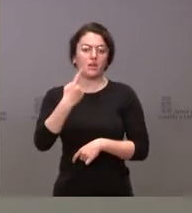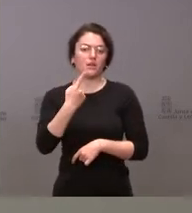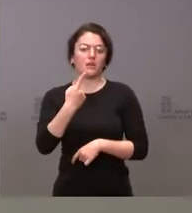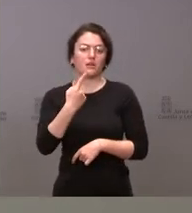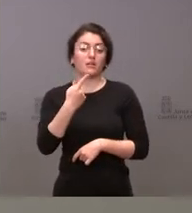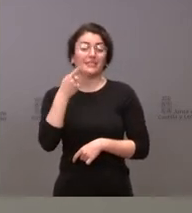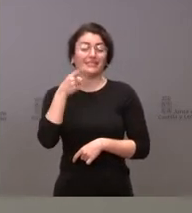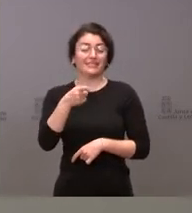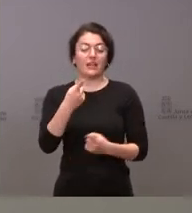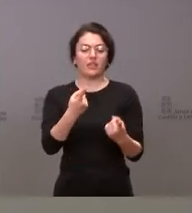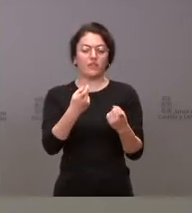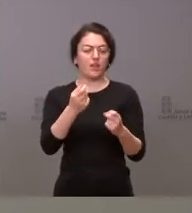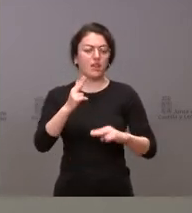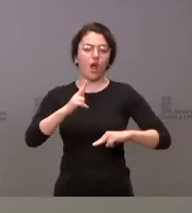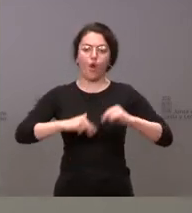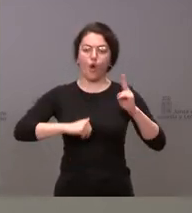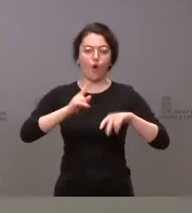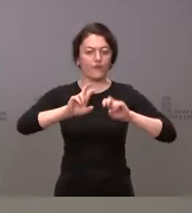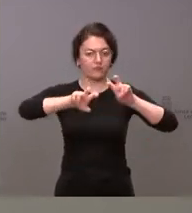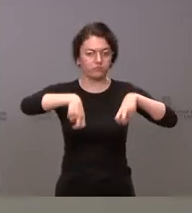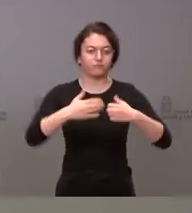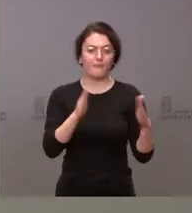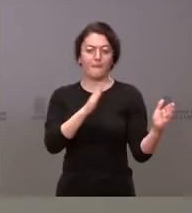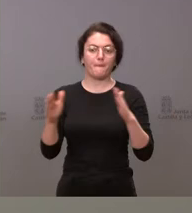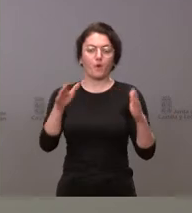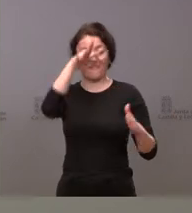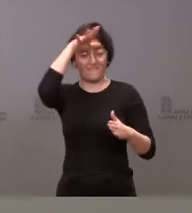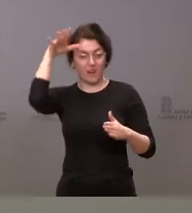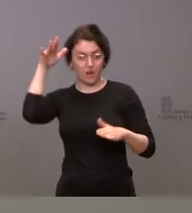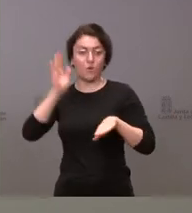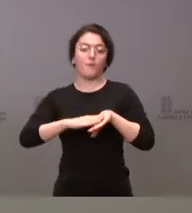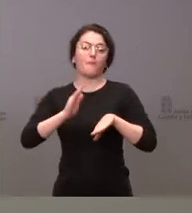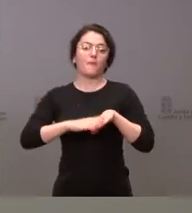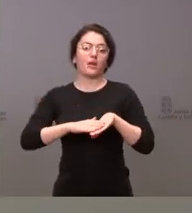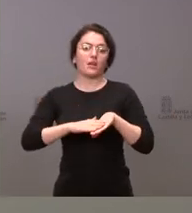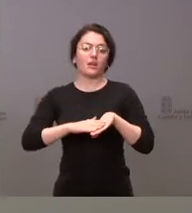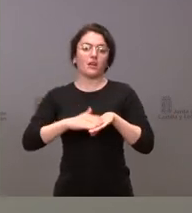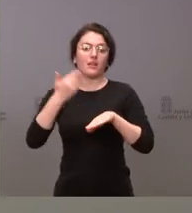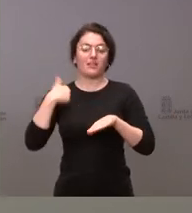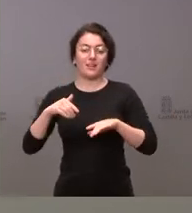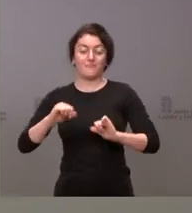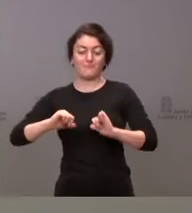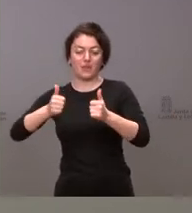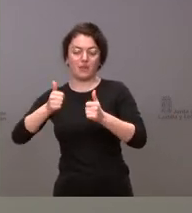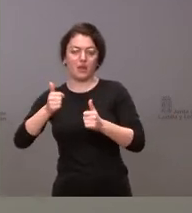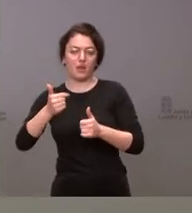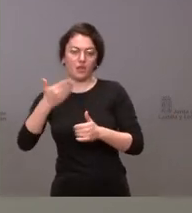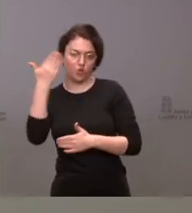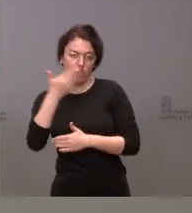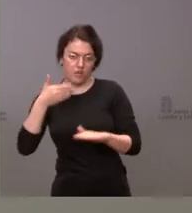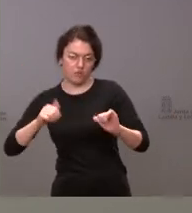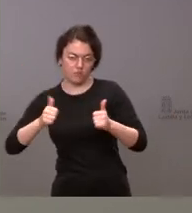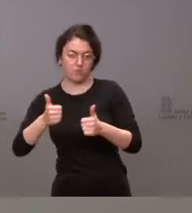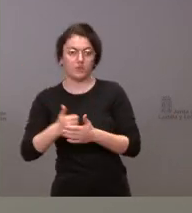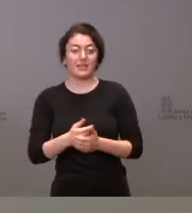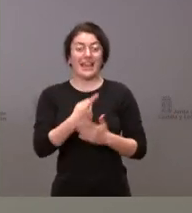necesario realizar obras durante este periodo de verano para poder acometer esa escolarización. Concretamente, 103 centros